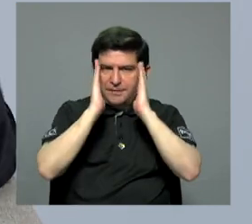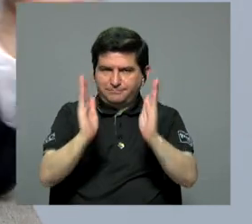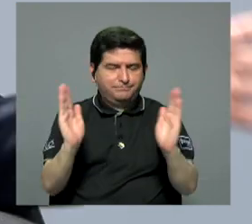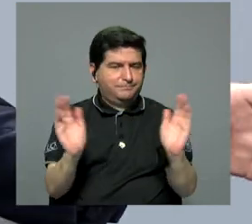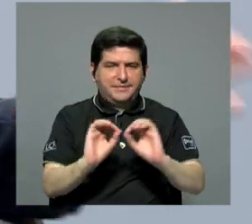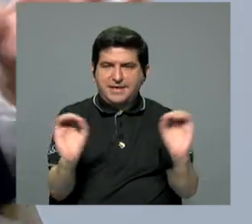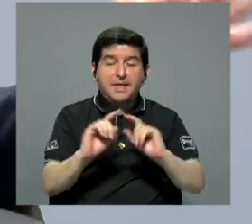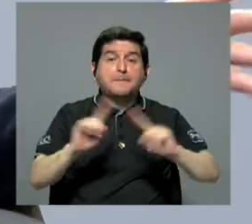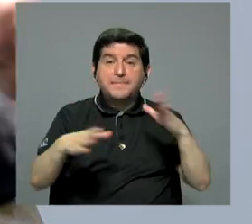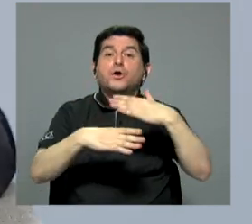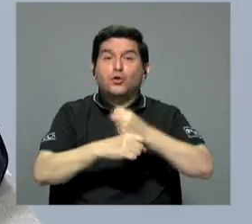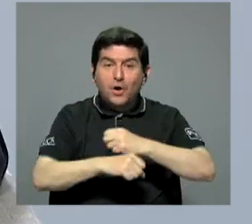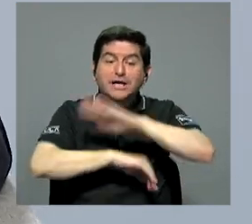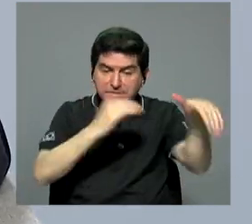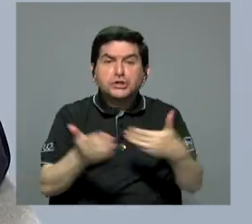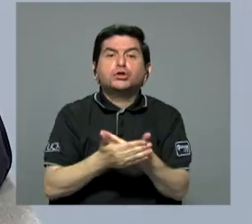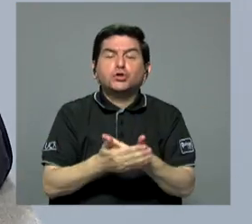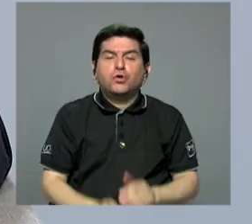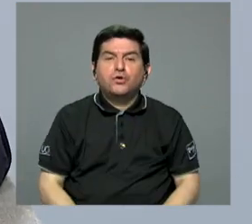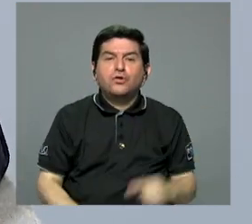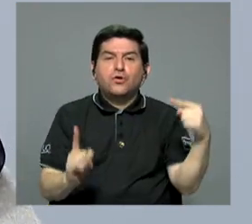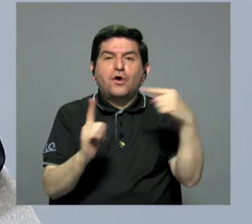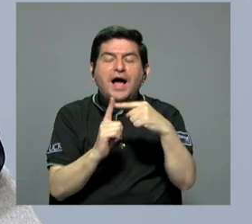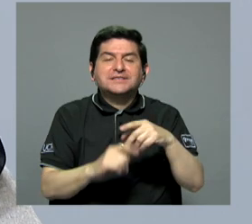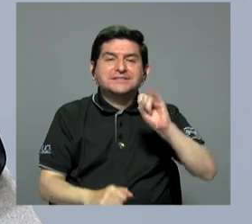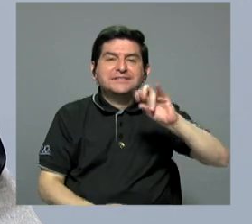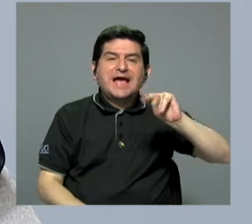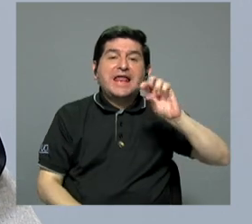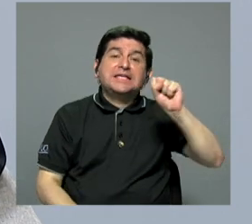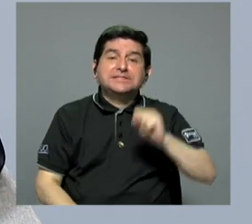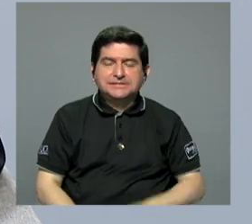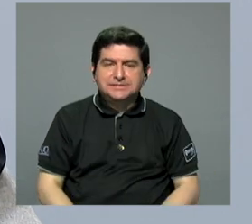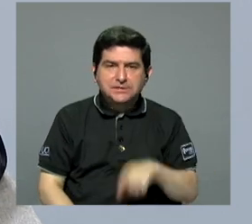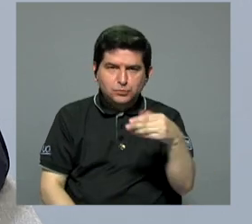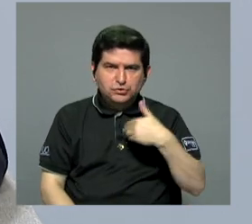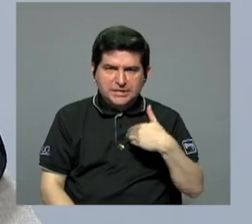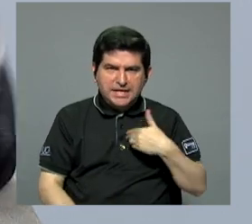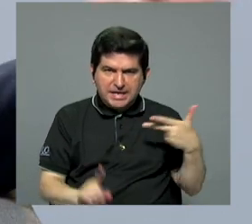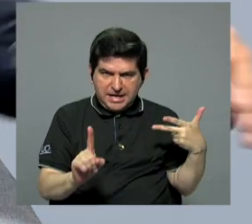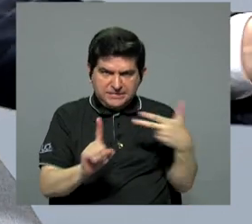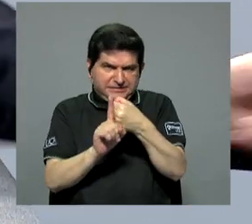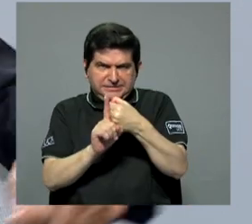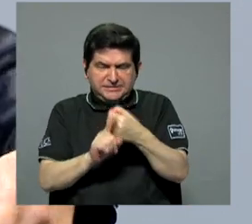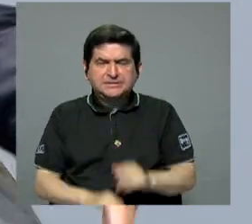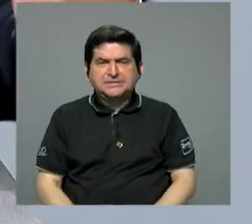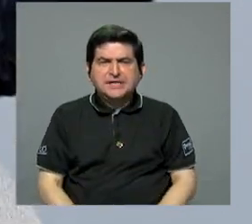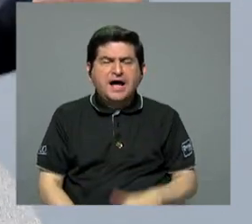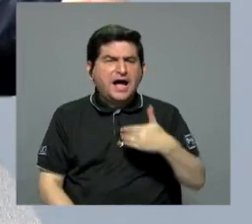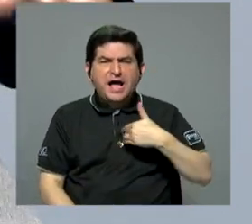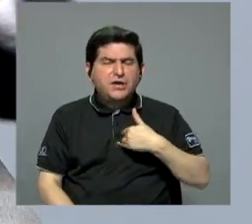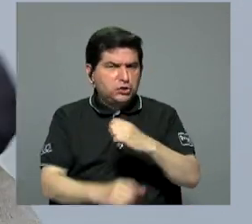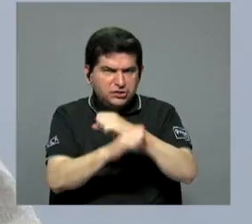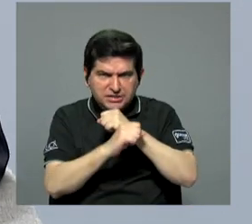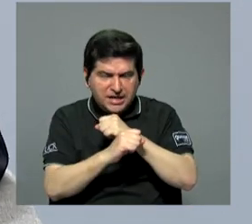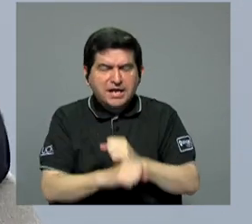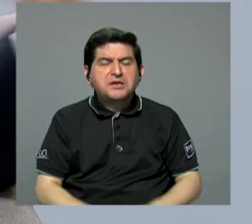cubriría, sin embargo lo cubre, cubre todo. Es más, cubre hasta lo del INSS. Usted tiene un accidente, se le agotó la póliza, termina en la caja